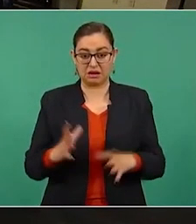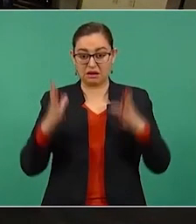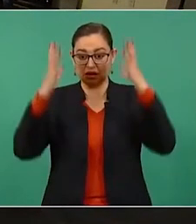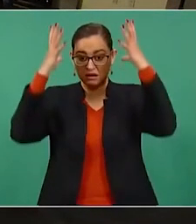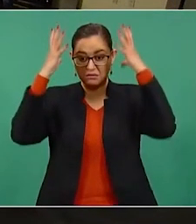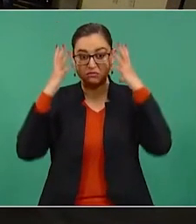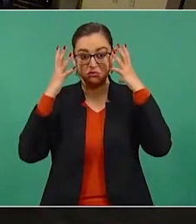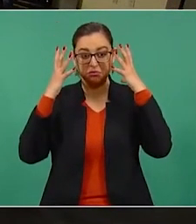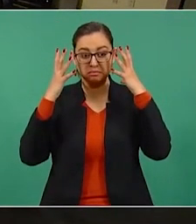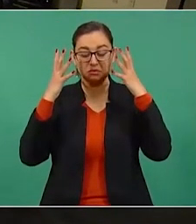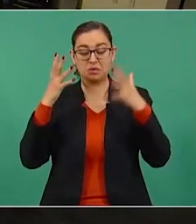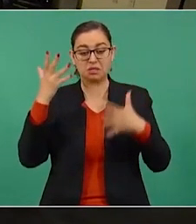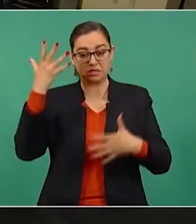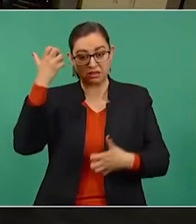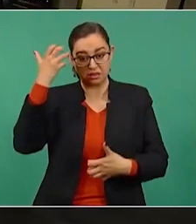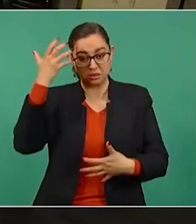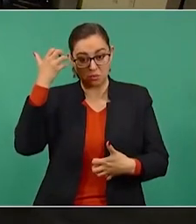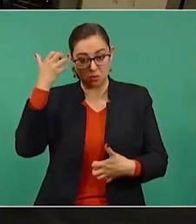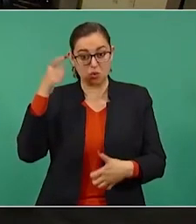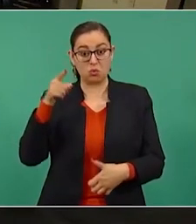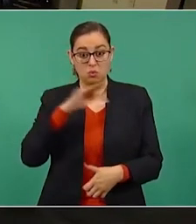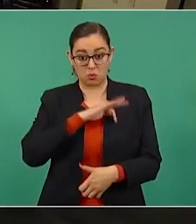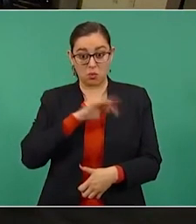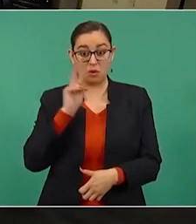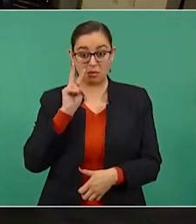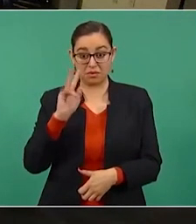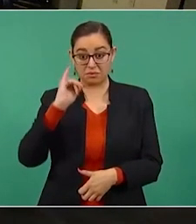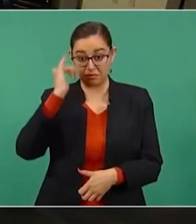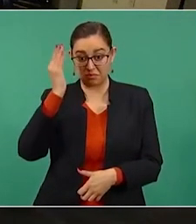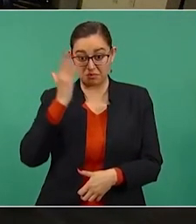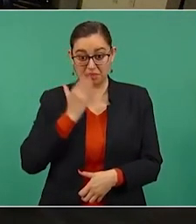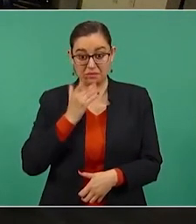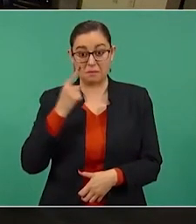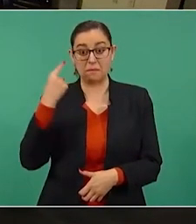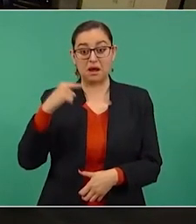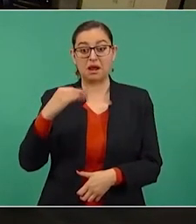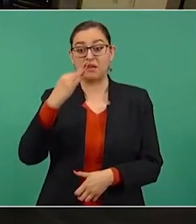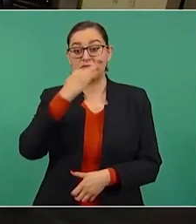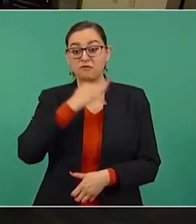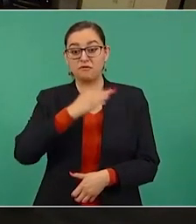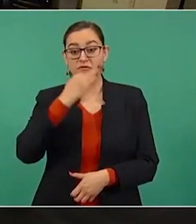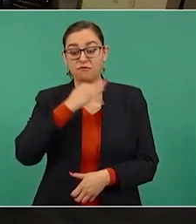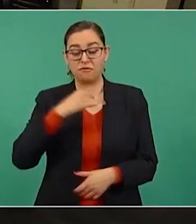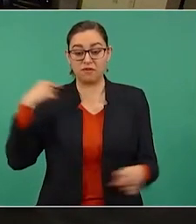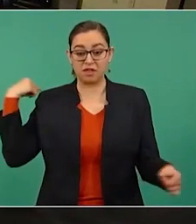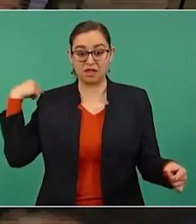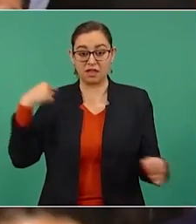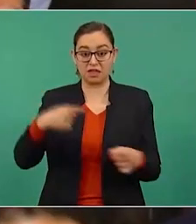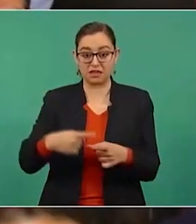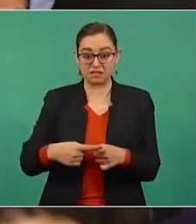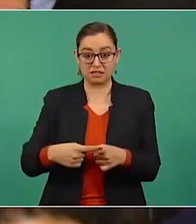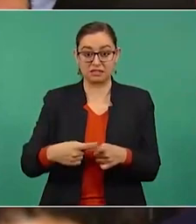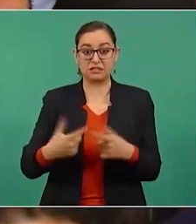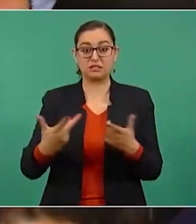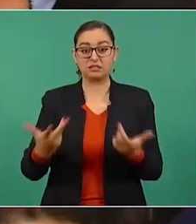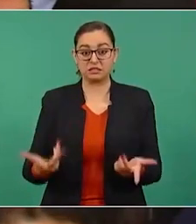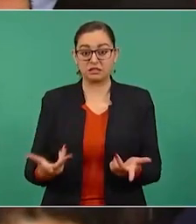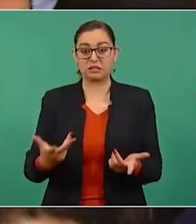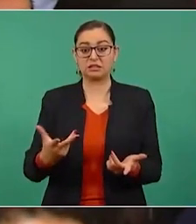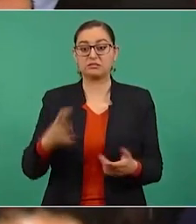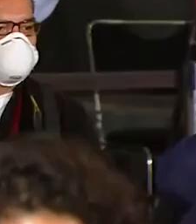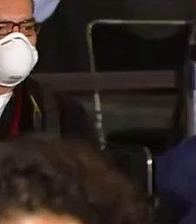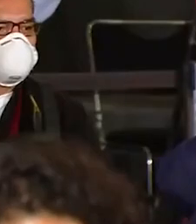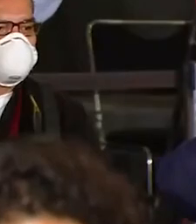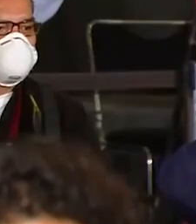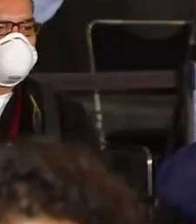están las imágenes en el reportaje. Sólo para boicotear los festejos de los gobiernos federal y de la Ciudad de